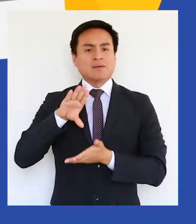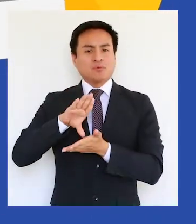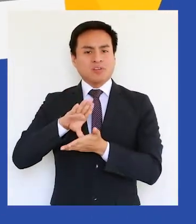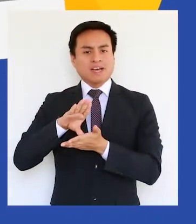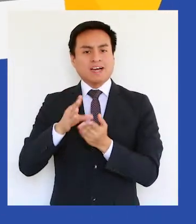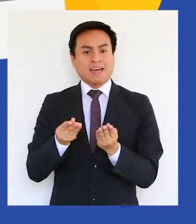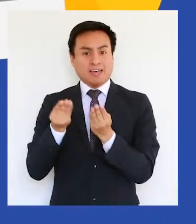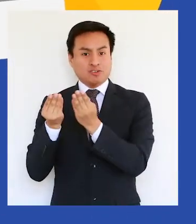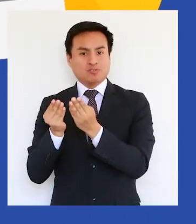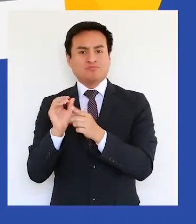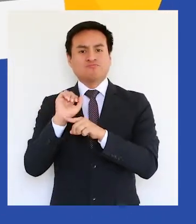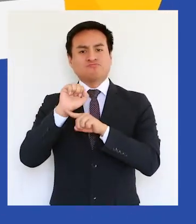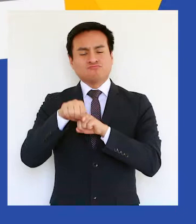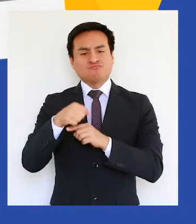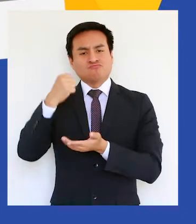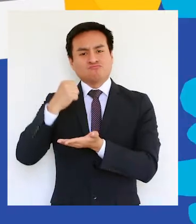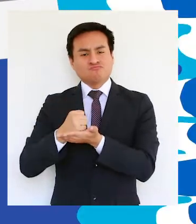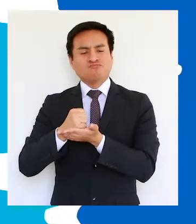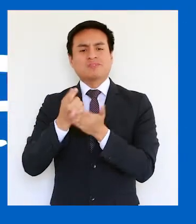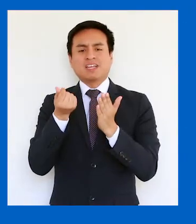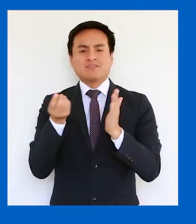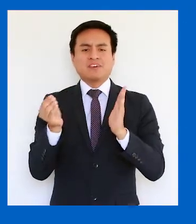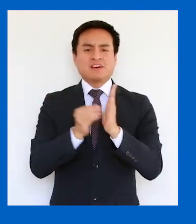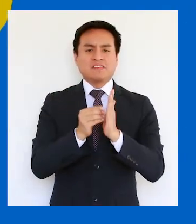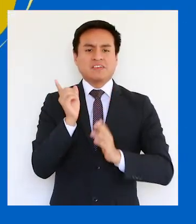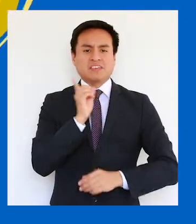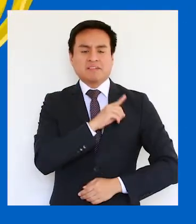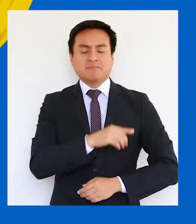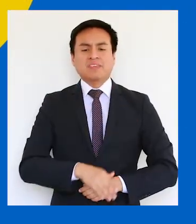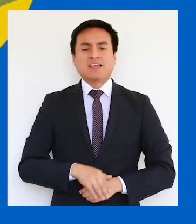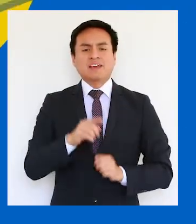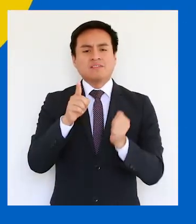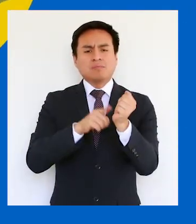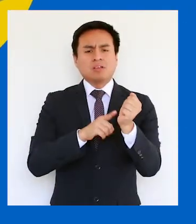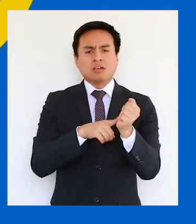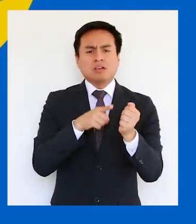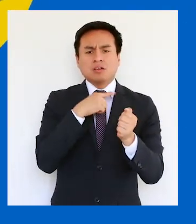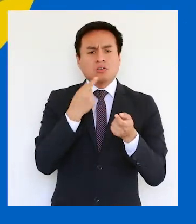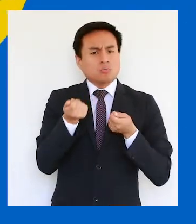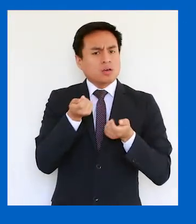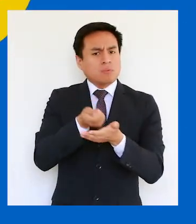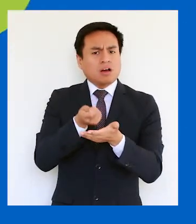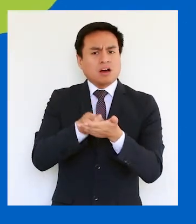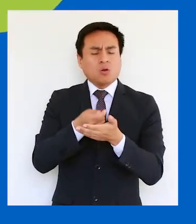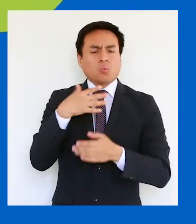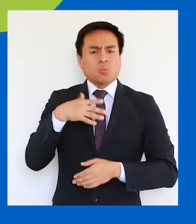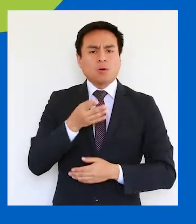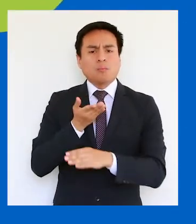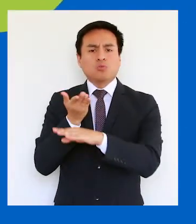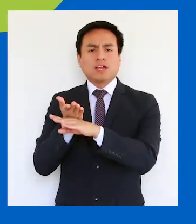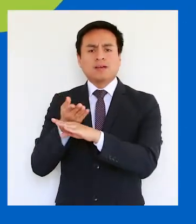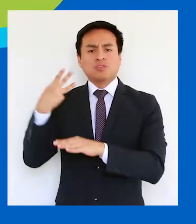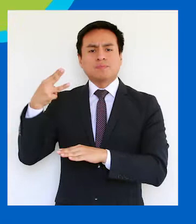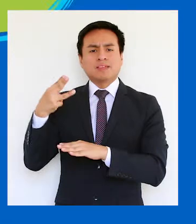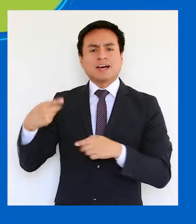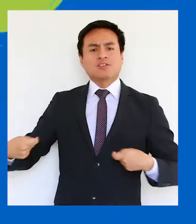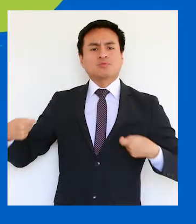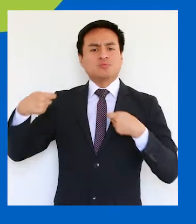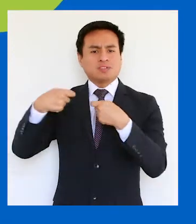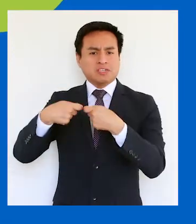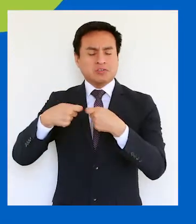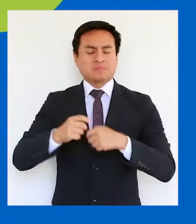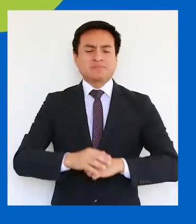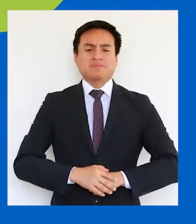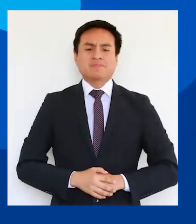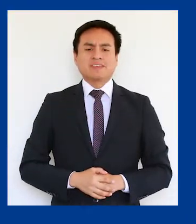General de la República es quien valida la tarifa final. Las familias que no pueden pagar la cuenta pueden postular a un subsidio a través